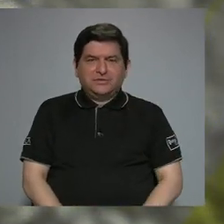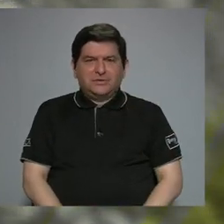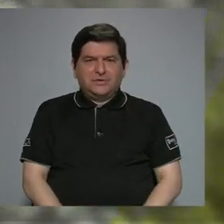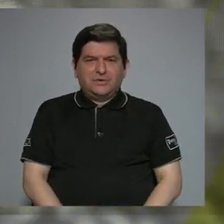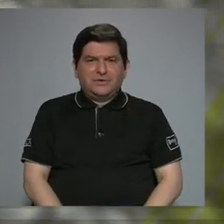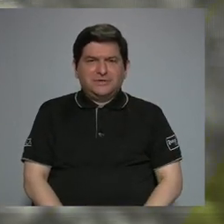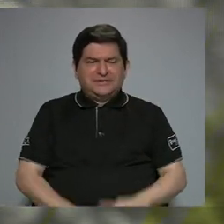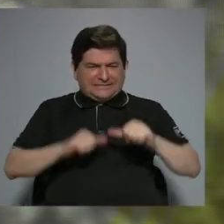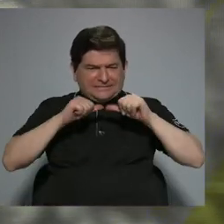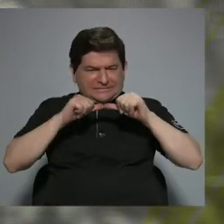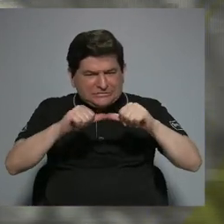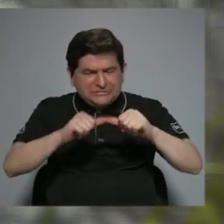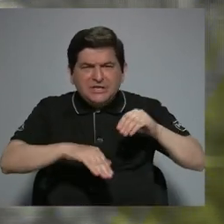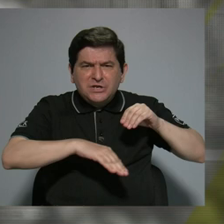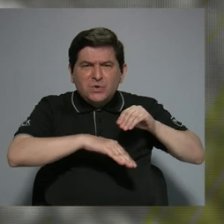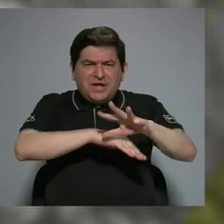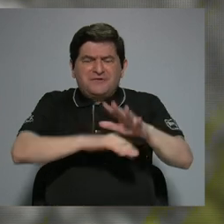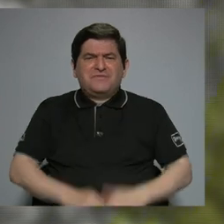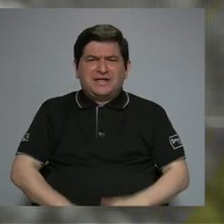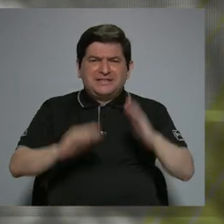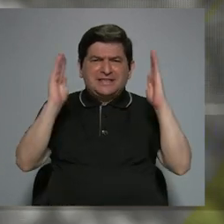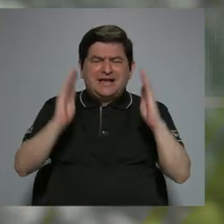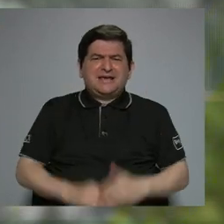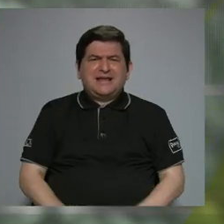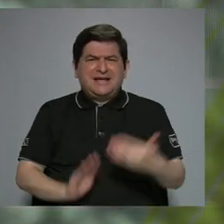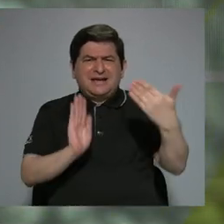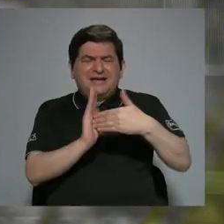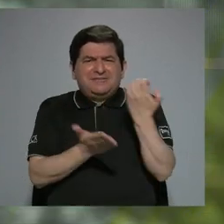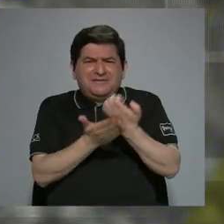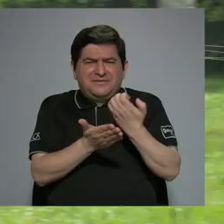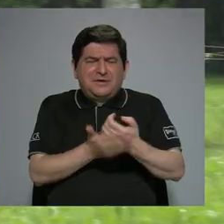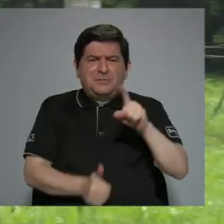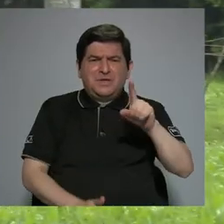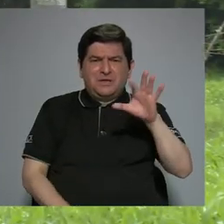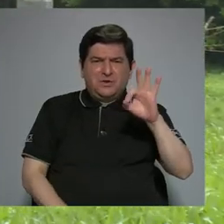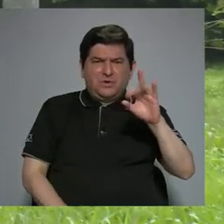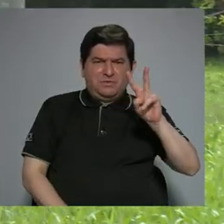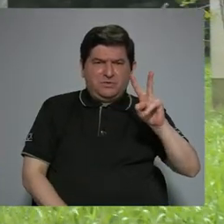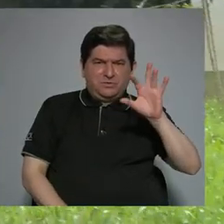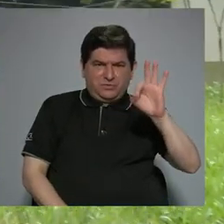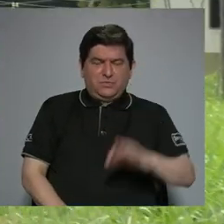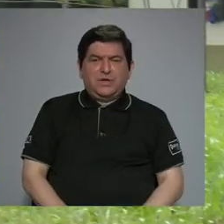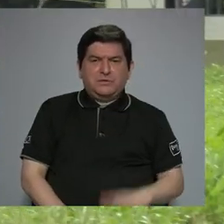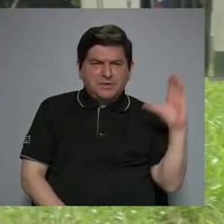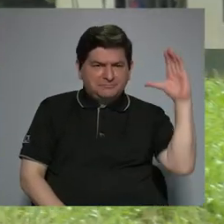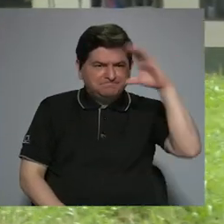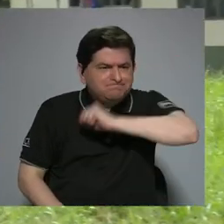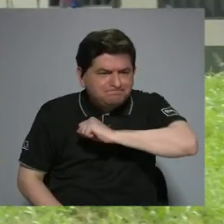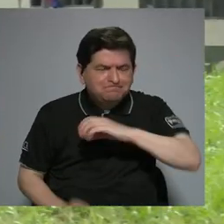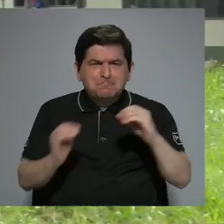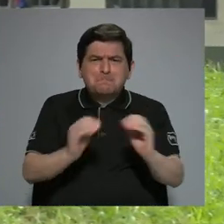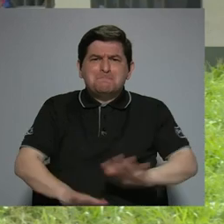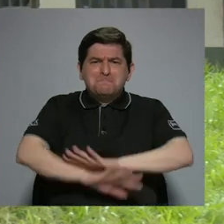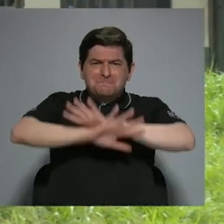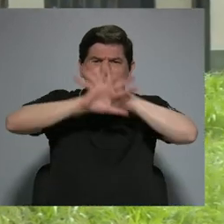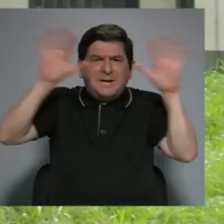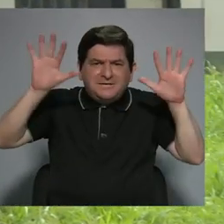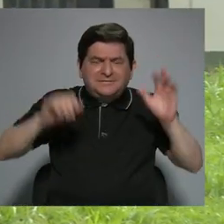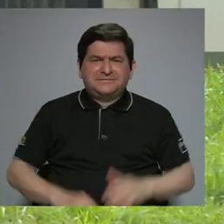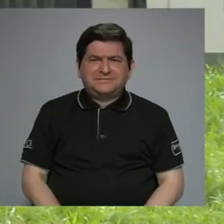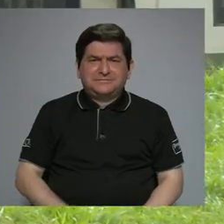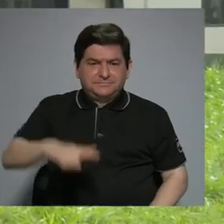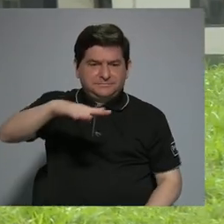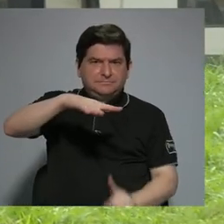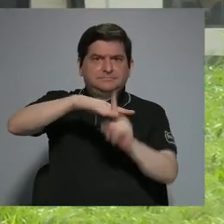persistían los efectos de la Gran Depresión del 29, cuando se pudo palpar más claramente la